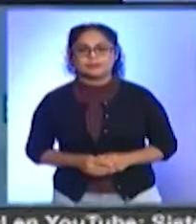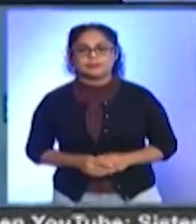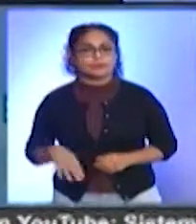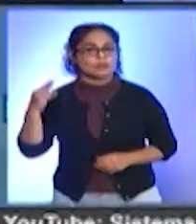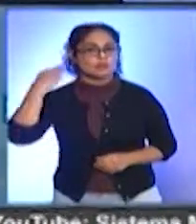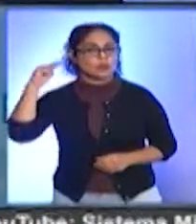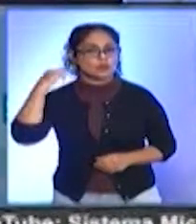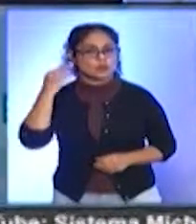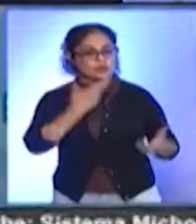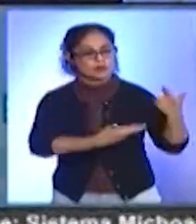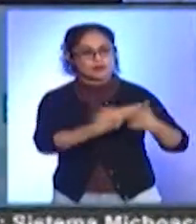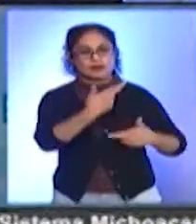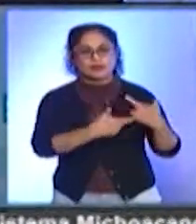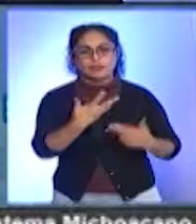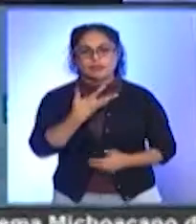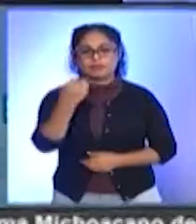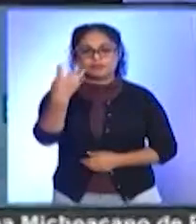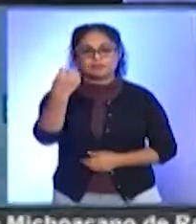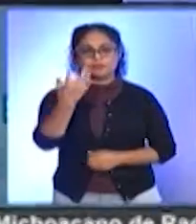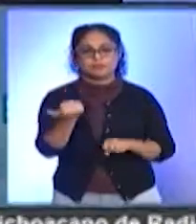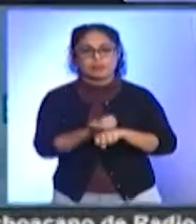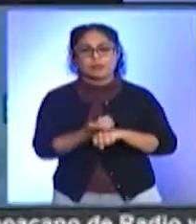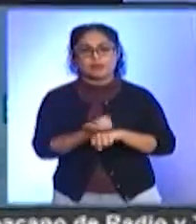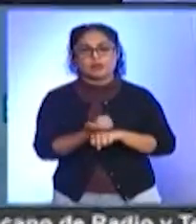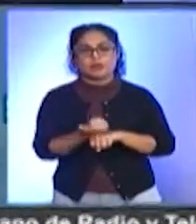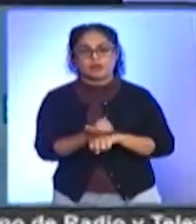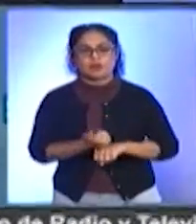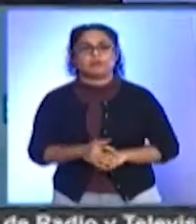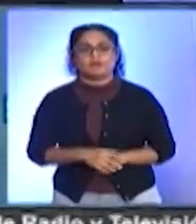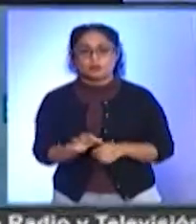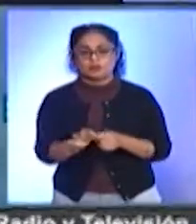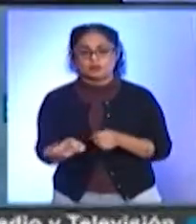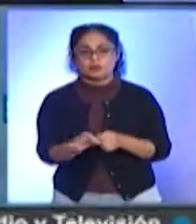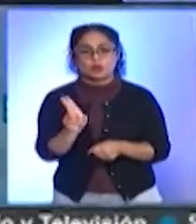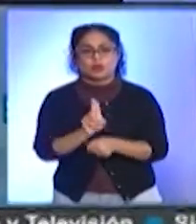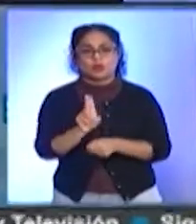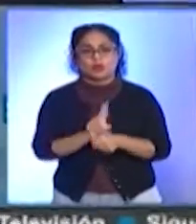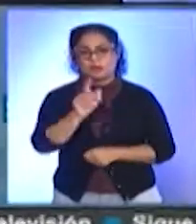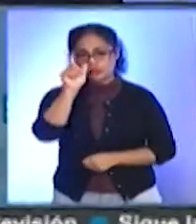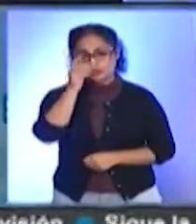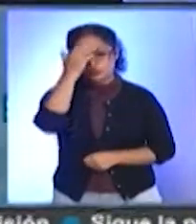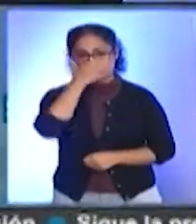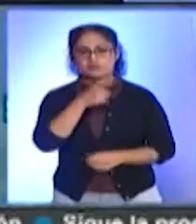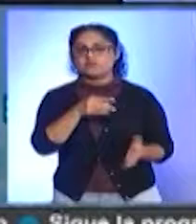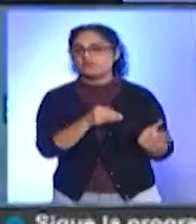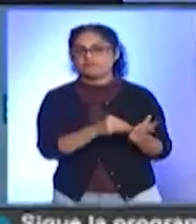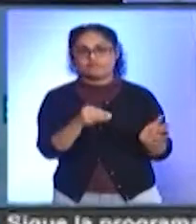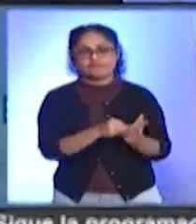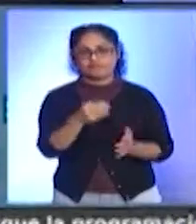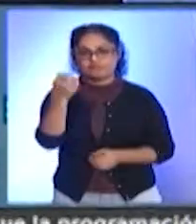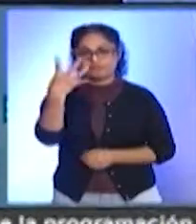Morelia regresa a bandera amarilla. En cambio, los municipios de Uruapan y Lázaro Cárdenas continúan